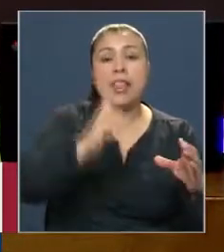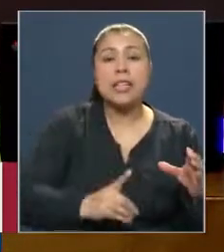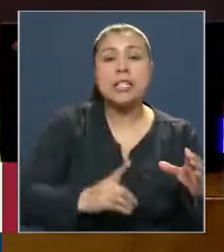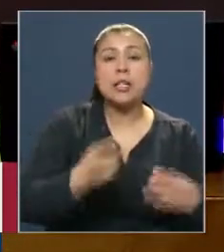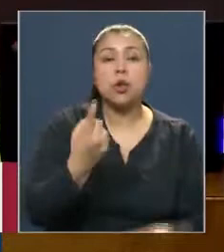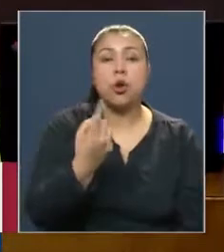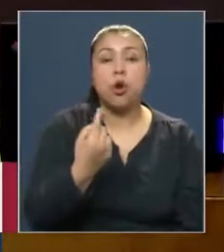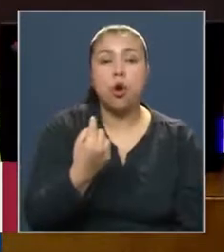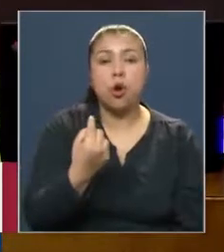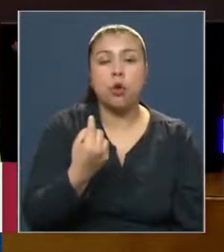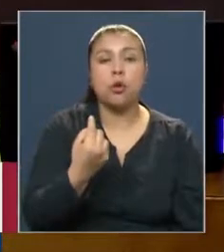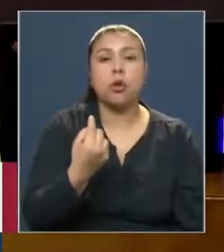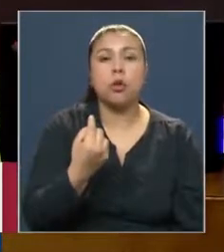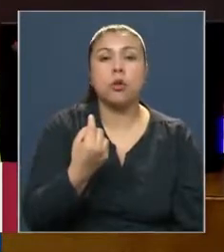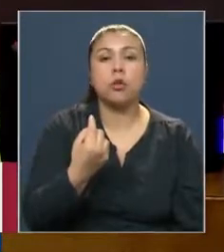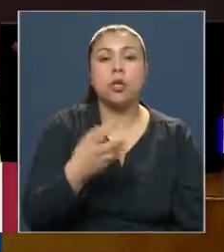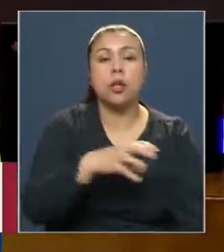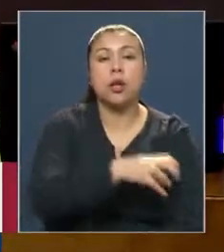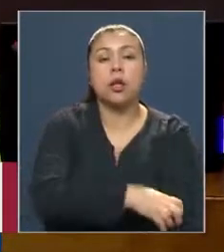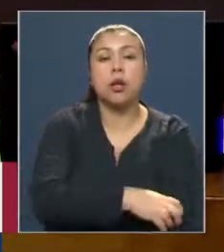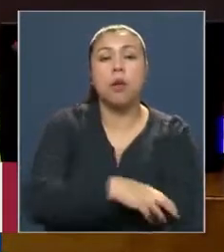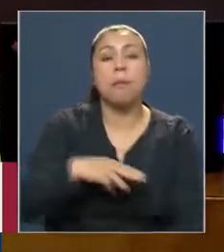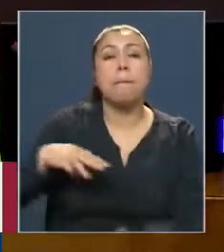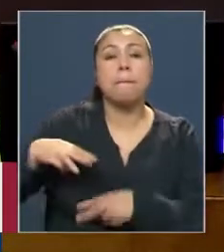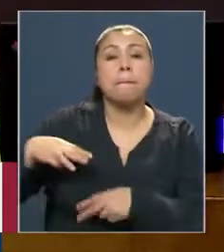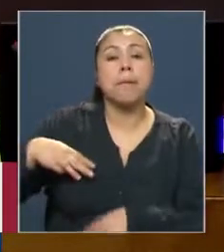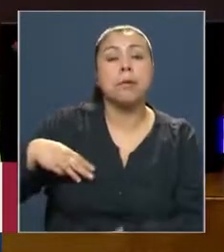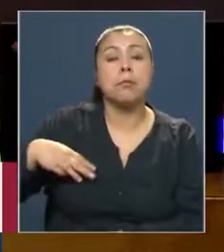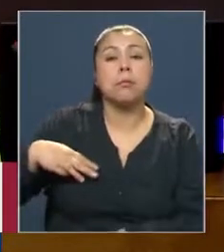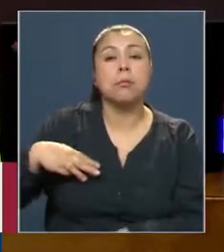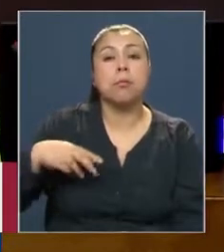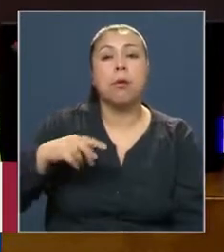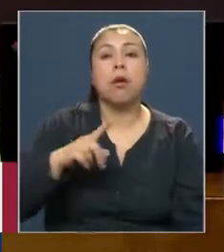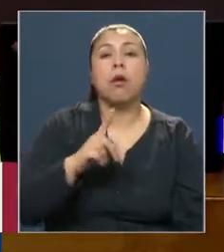de la Región Metropolitana, Tomás Hirsch.